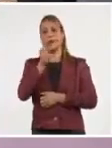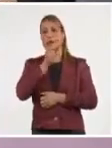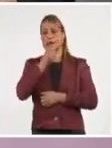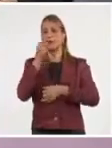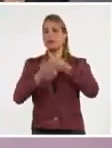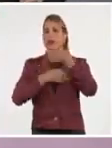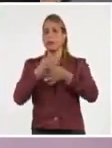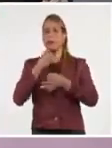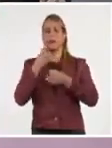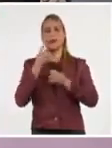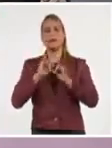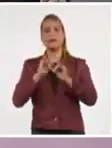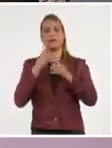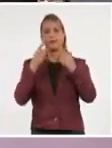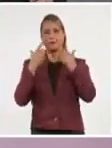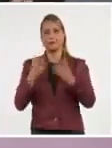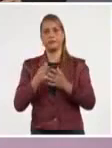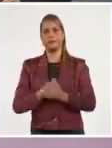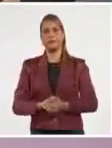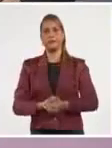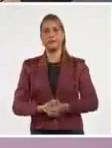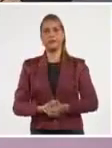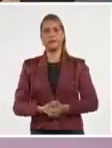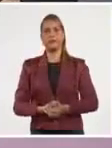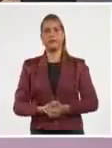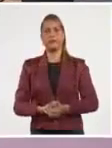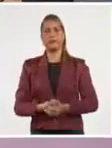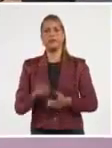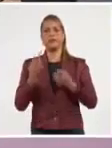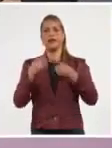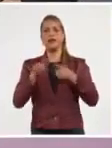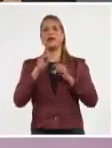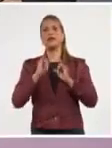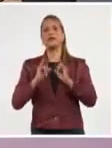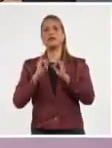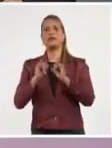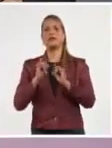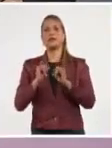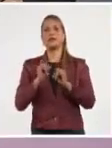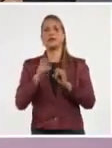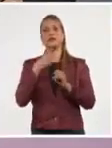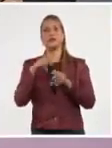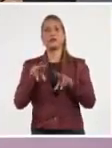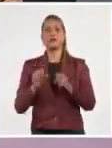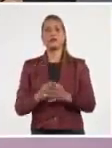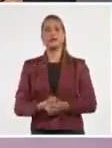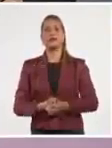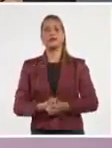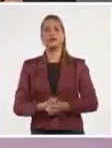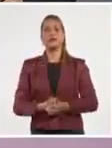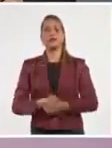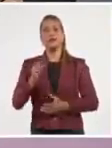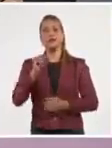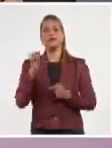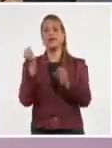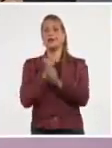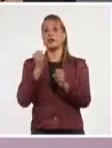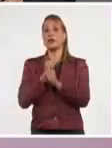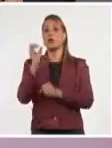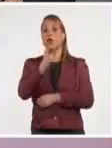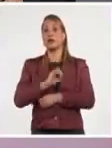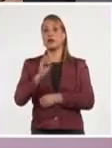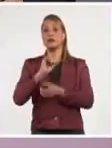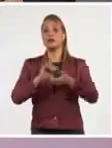esta importante información. Ahora continuamos, así mismo es, continuamos con otras informaciones. Activistas sociales, organizaciones de